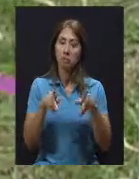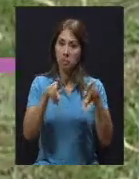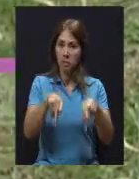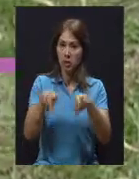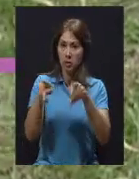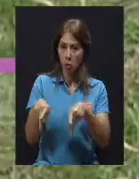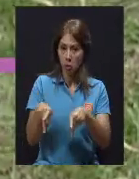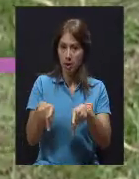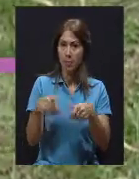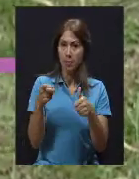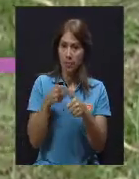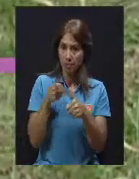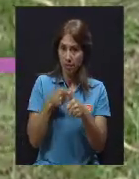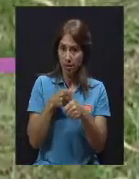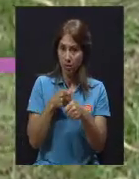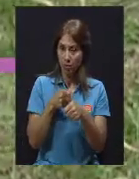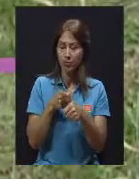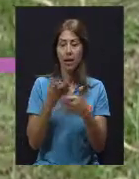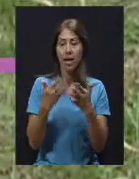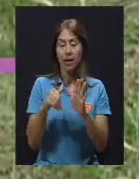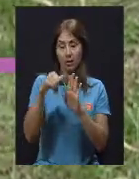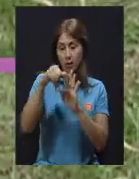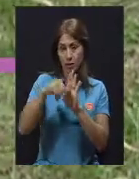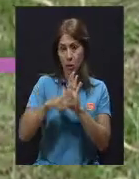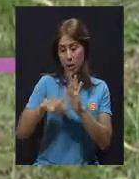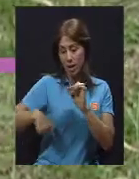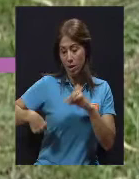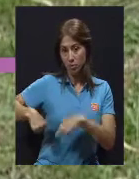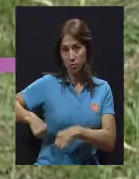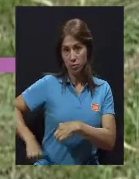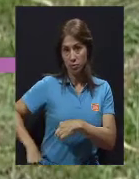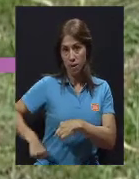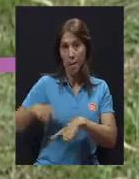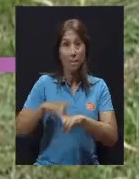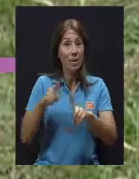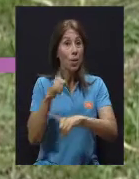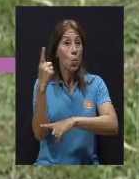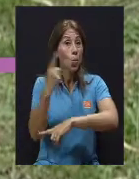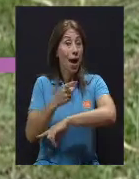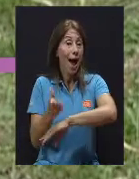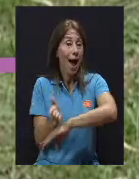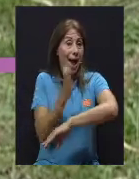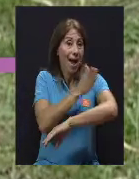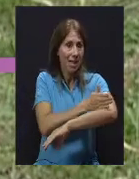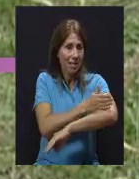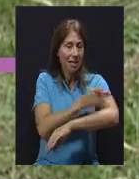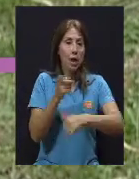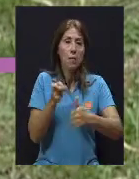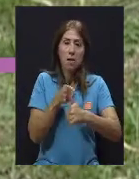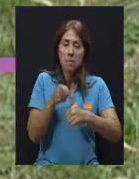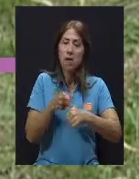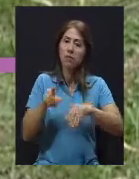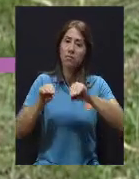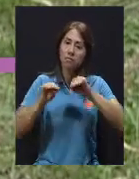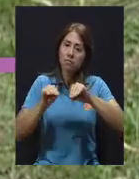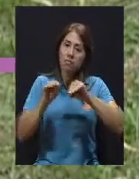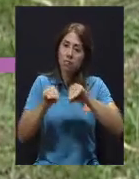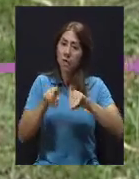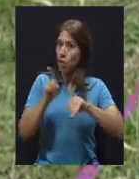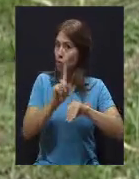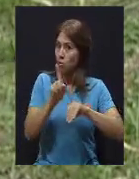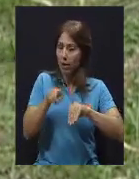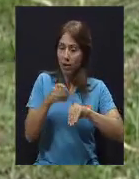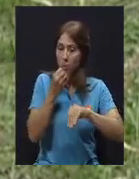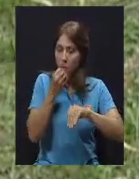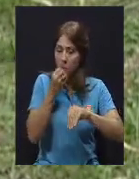es sometido a la cirugía, la noche previa a la cirugía se le da una educación en la cual consta del ayuno, de los cuidados, se le